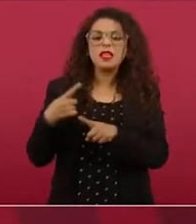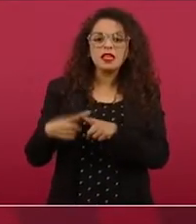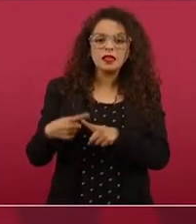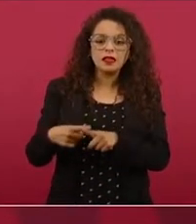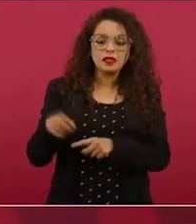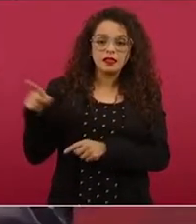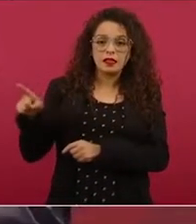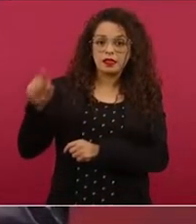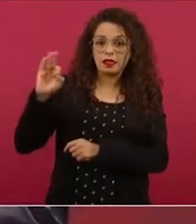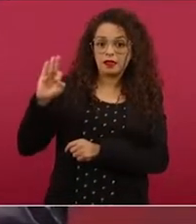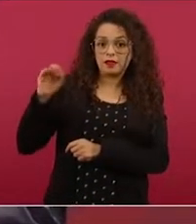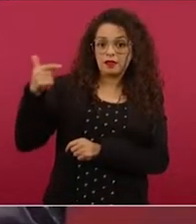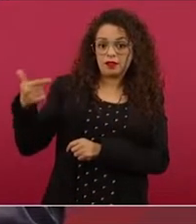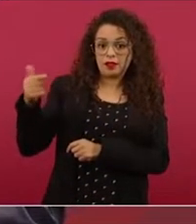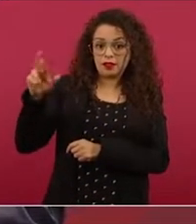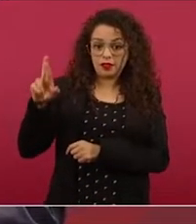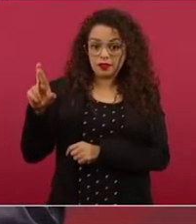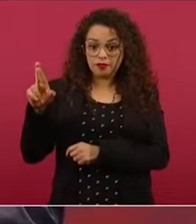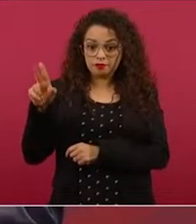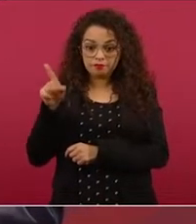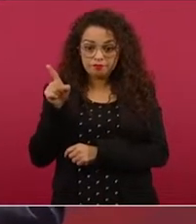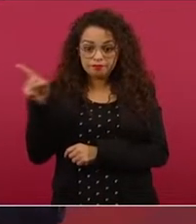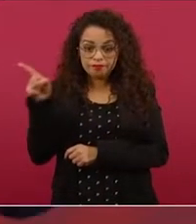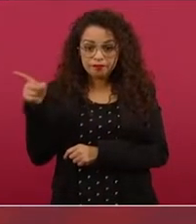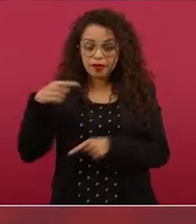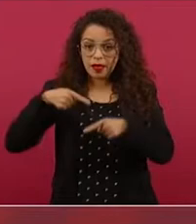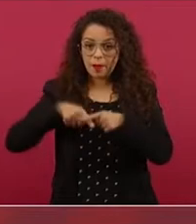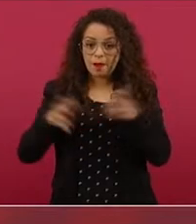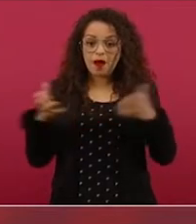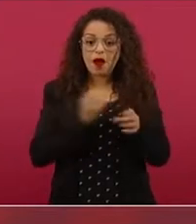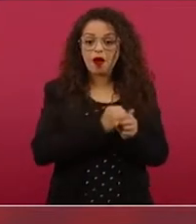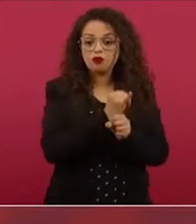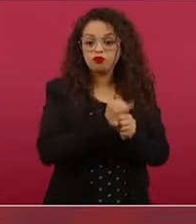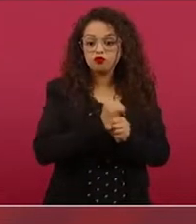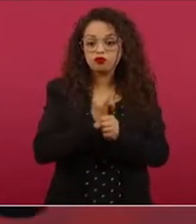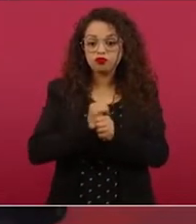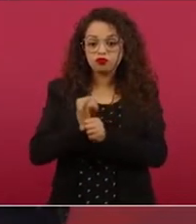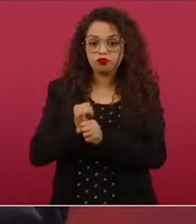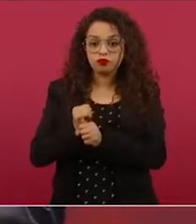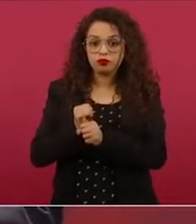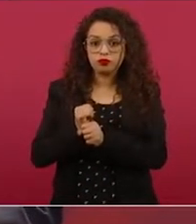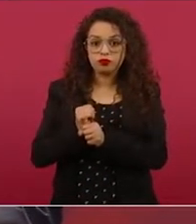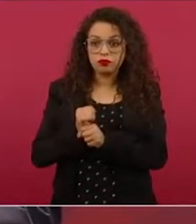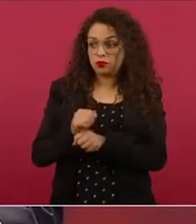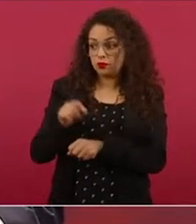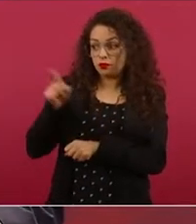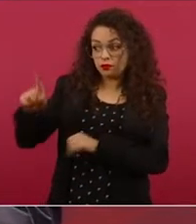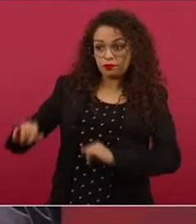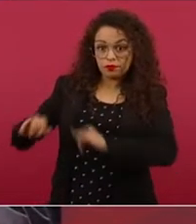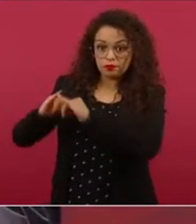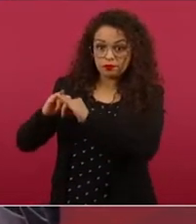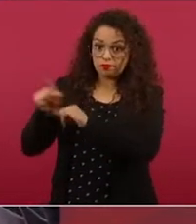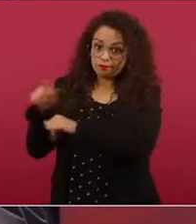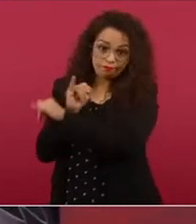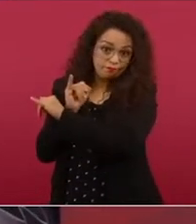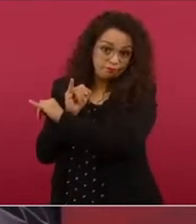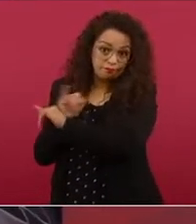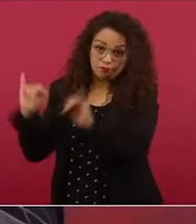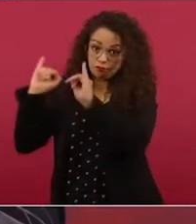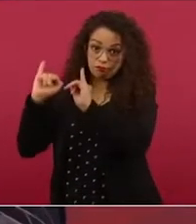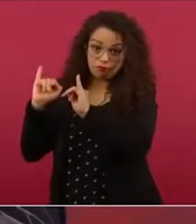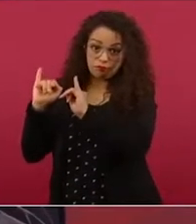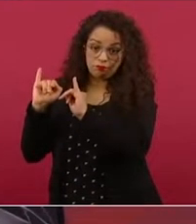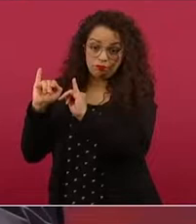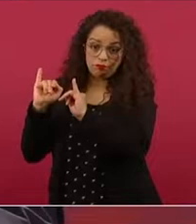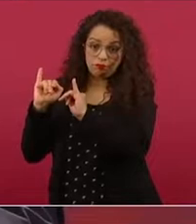que es autónoma, yo me